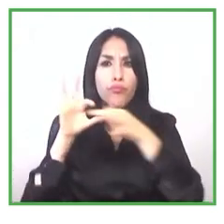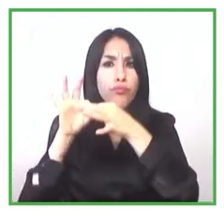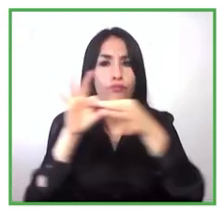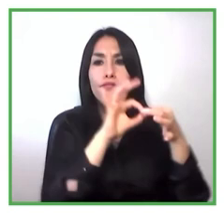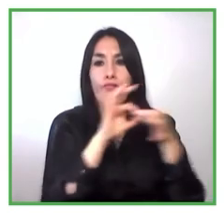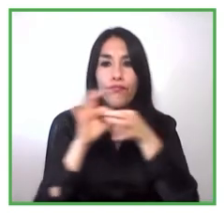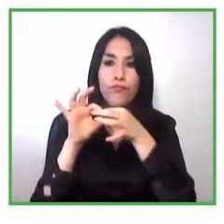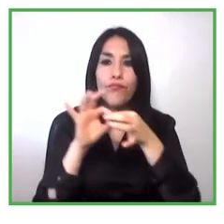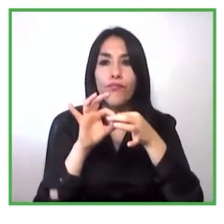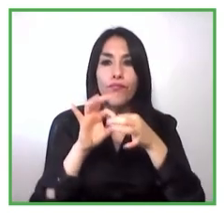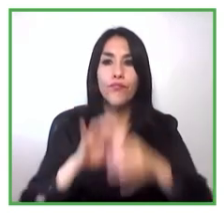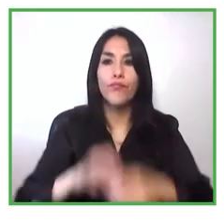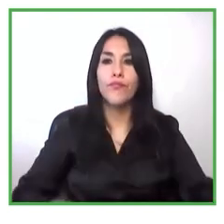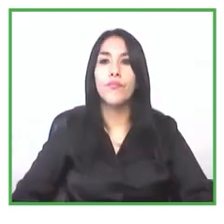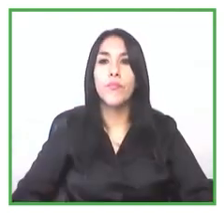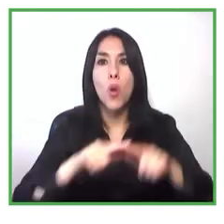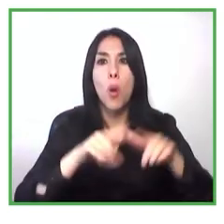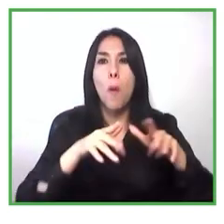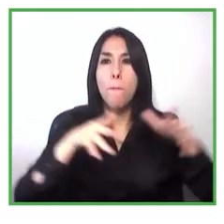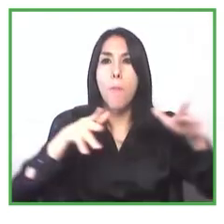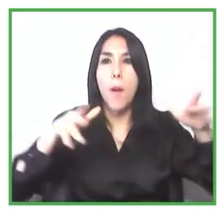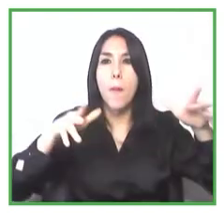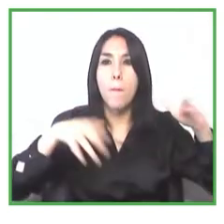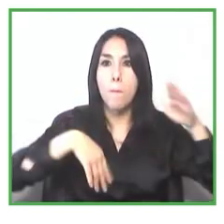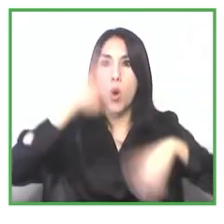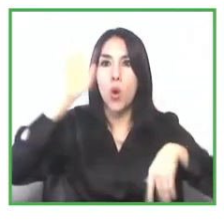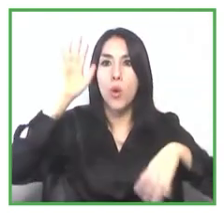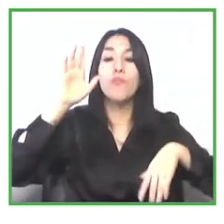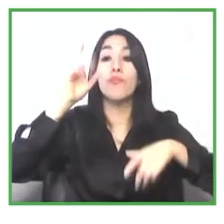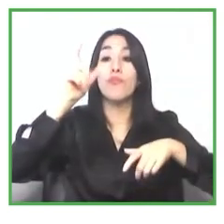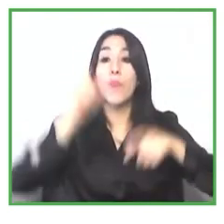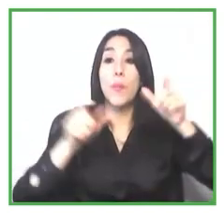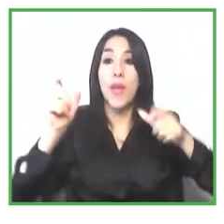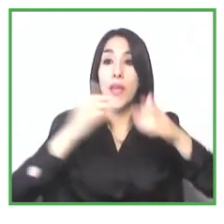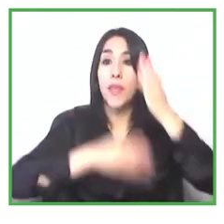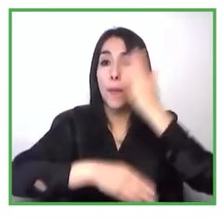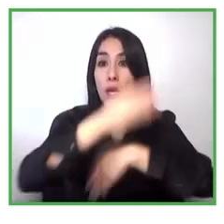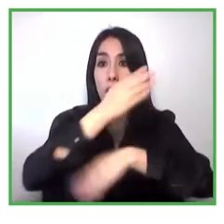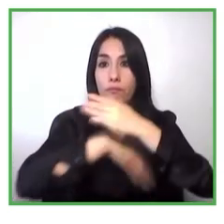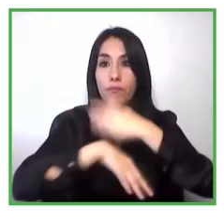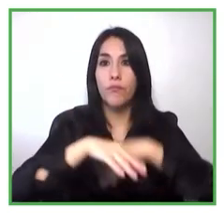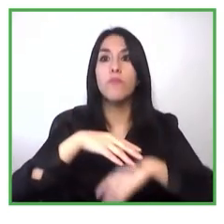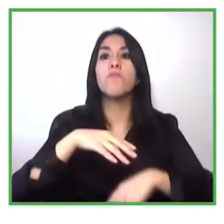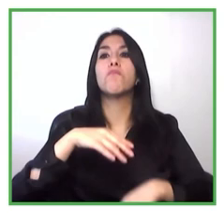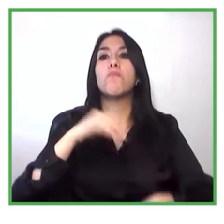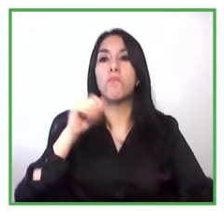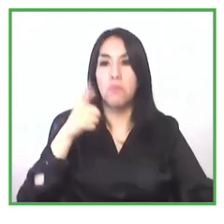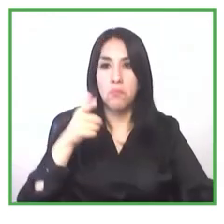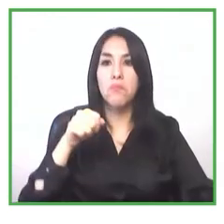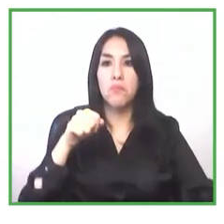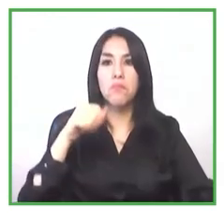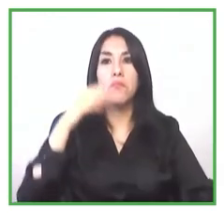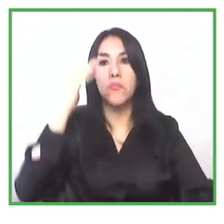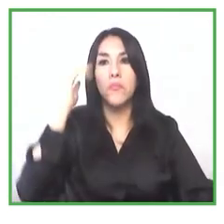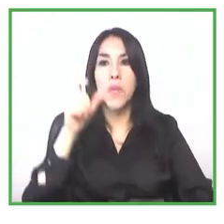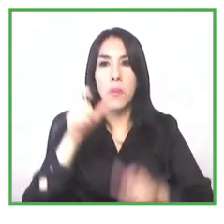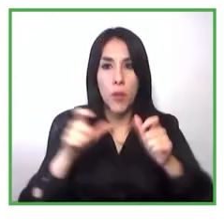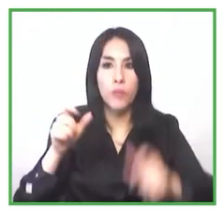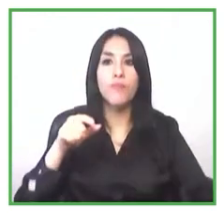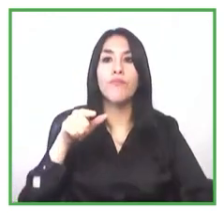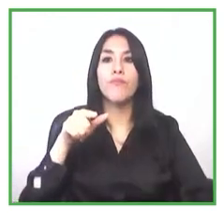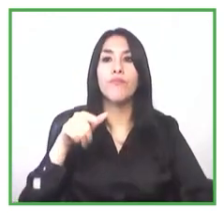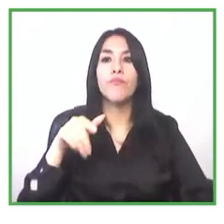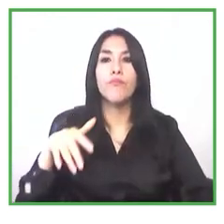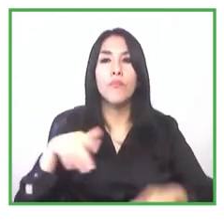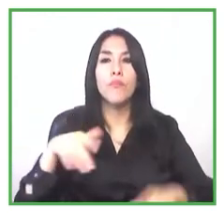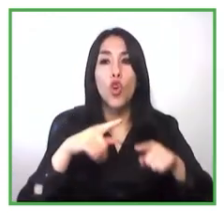lo hicimos a través de las redes sociales y de los contactos que tiene la fundación y a través de eso pues logramos identificar